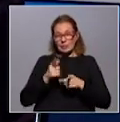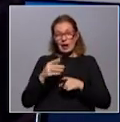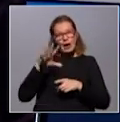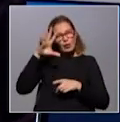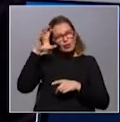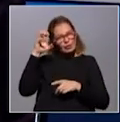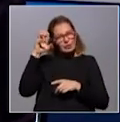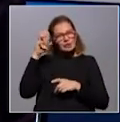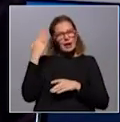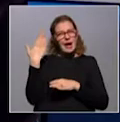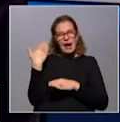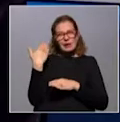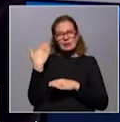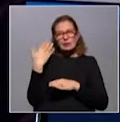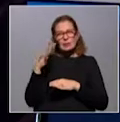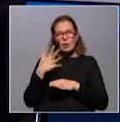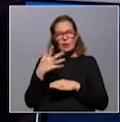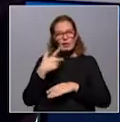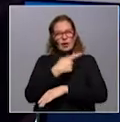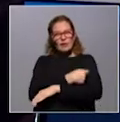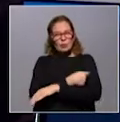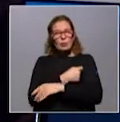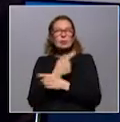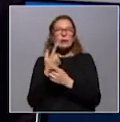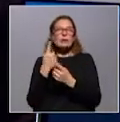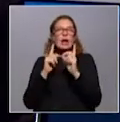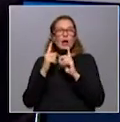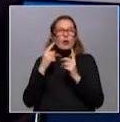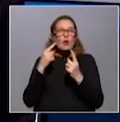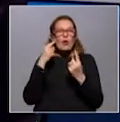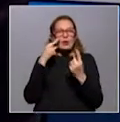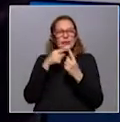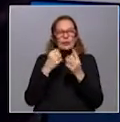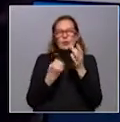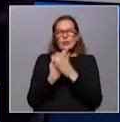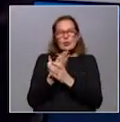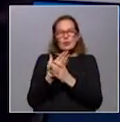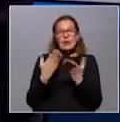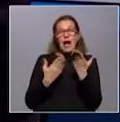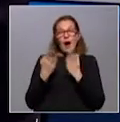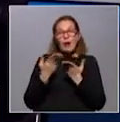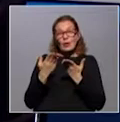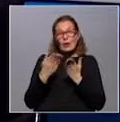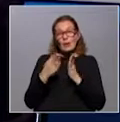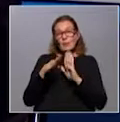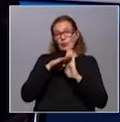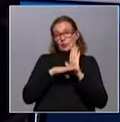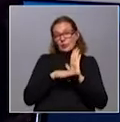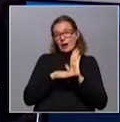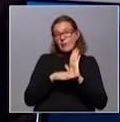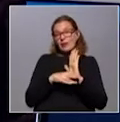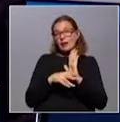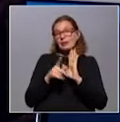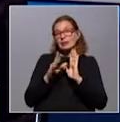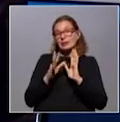Recordar que la vacuna contra influenza fue más o menos así, fue todo un desafío y se han incorporado ahora dentro de los programas nacionales de inmunización